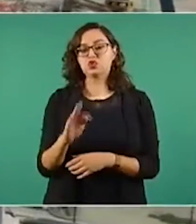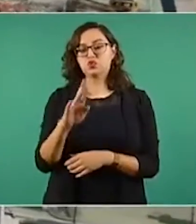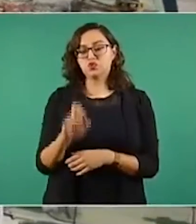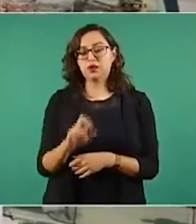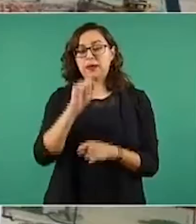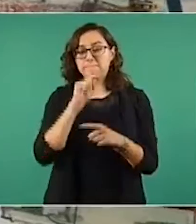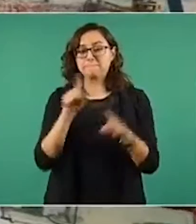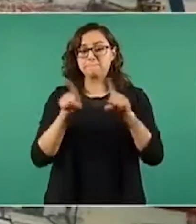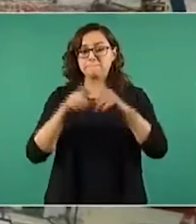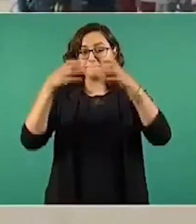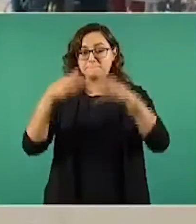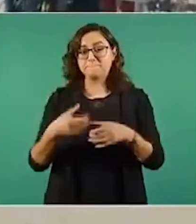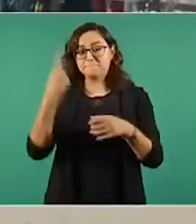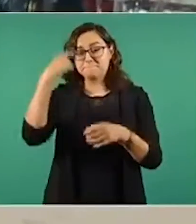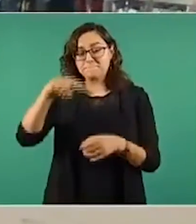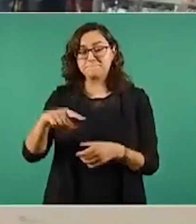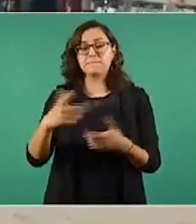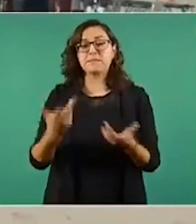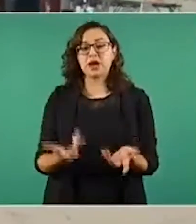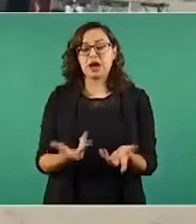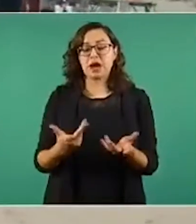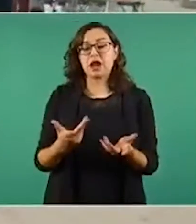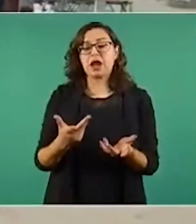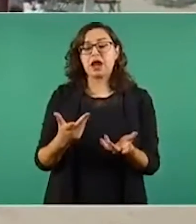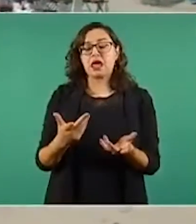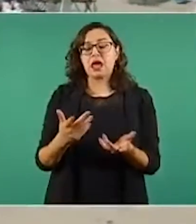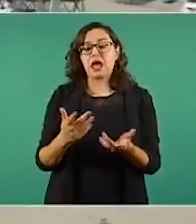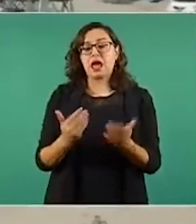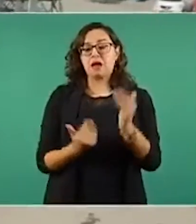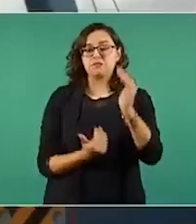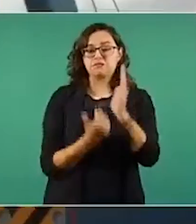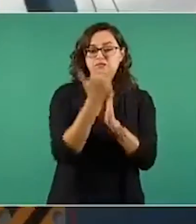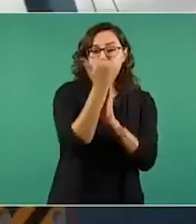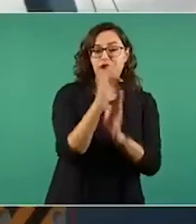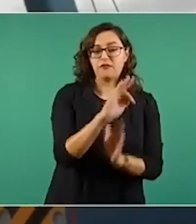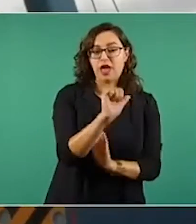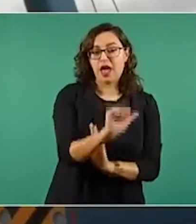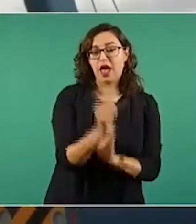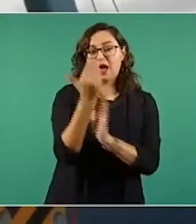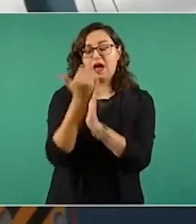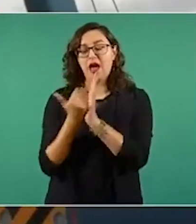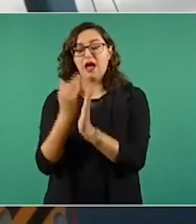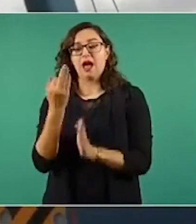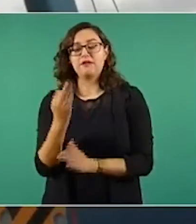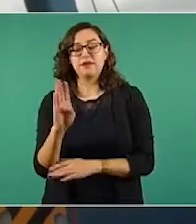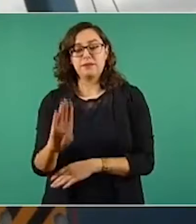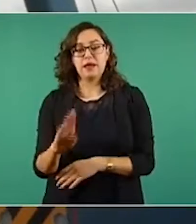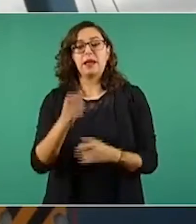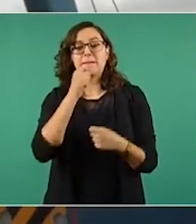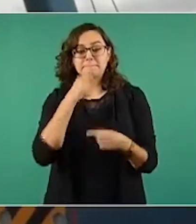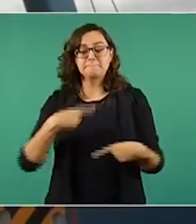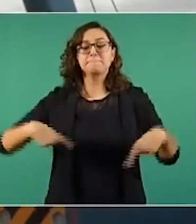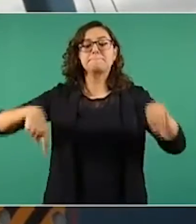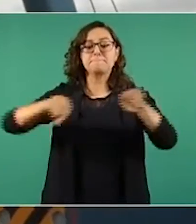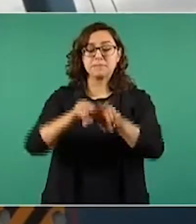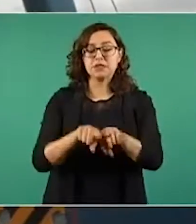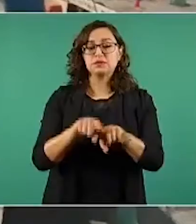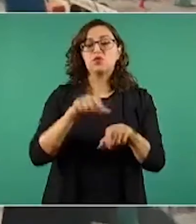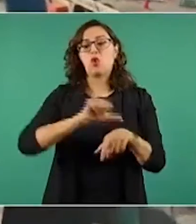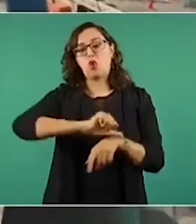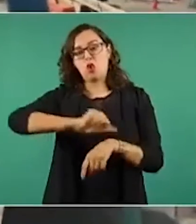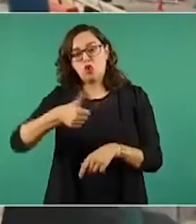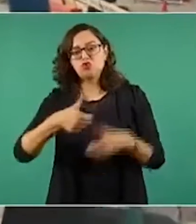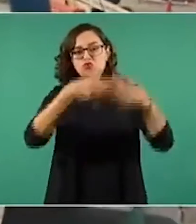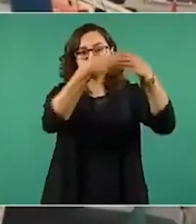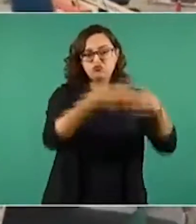condensado aceitoso de baja presión y condensado aceitoso de alta presión. En el tren 2, los tambores de condensado aceitoso de baja presión